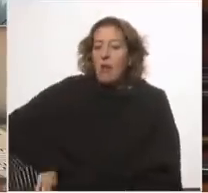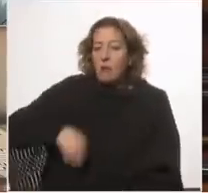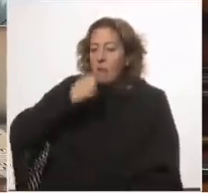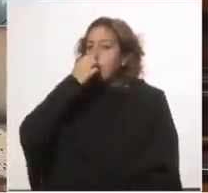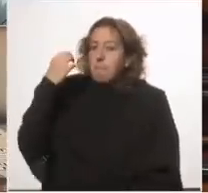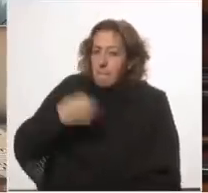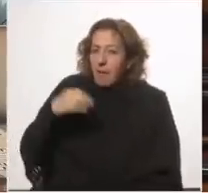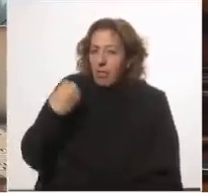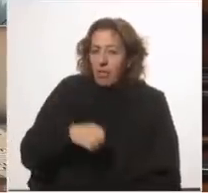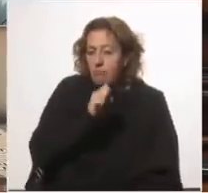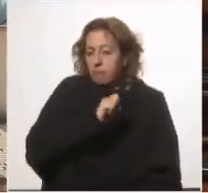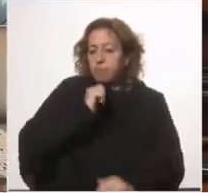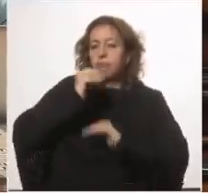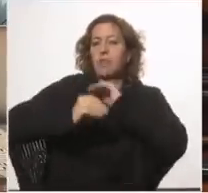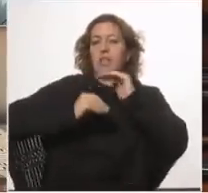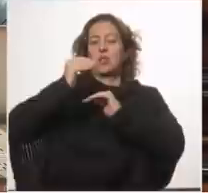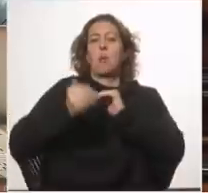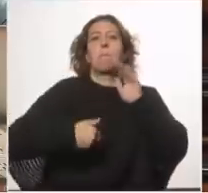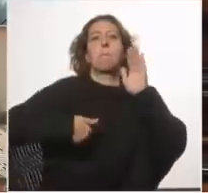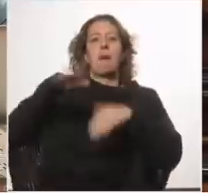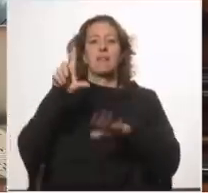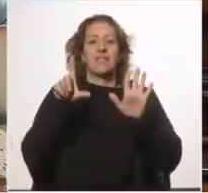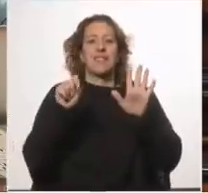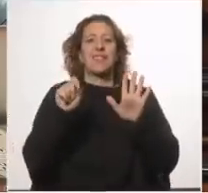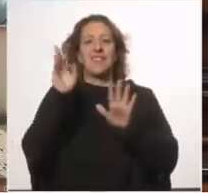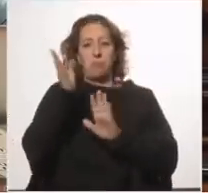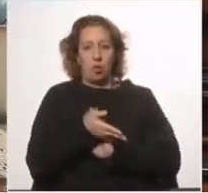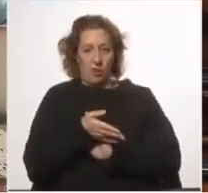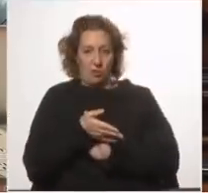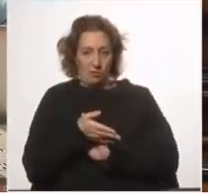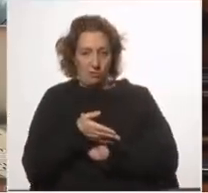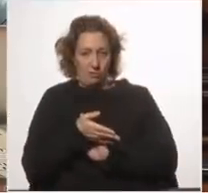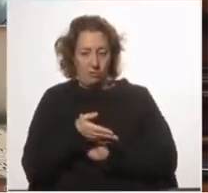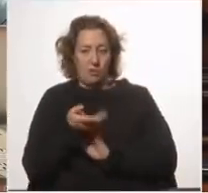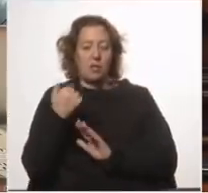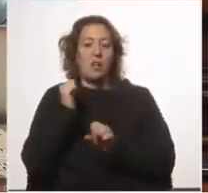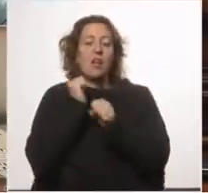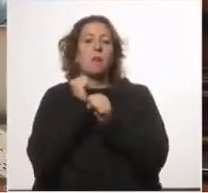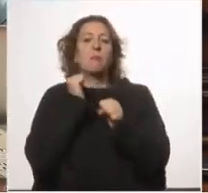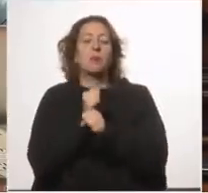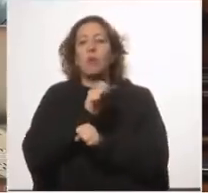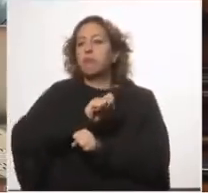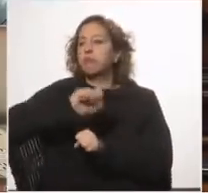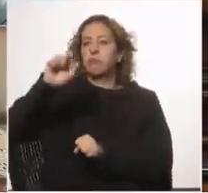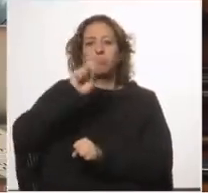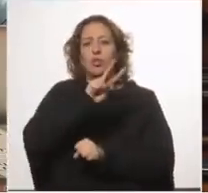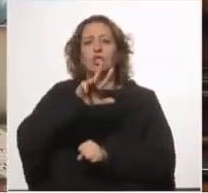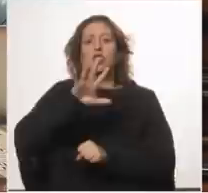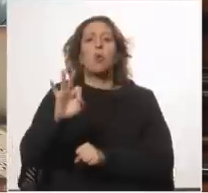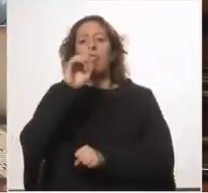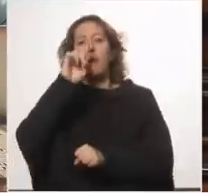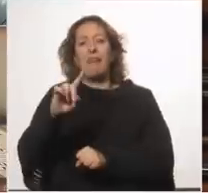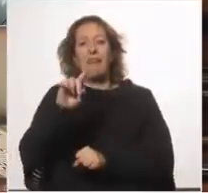crecido más de 70% en 15 años anteriores. Y un empleo que había crecido en 250.000 puestos de trabajo.